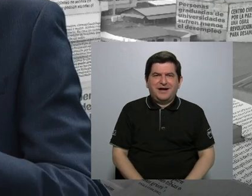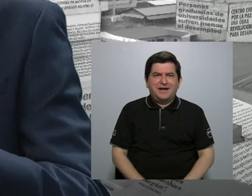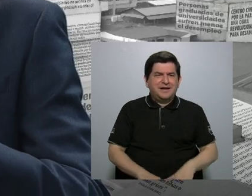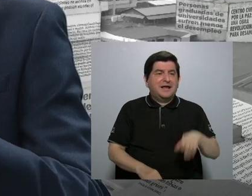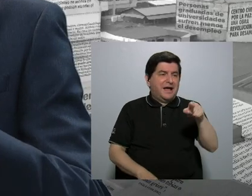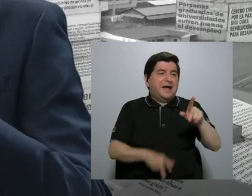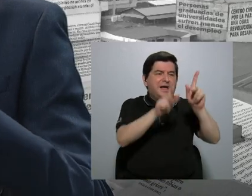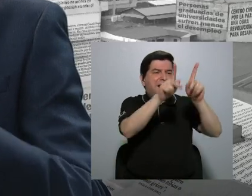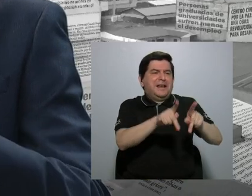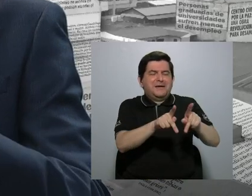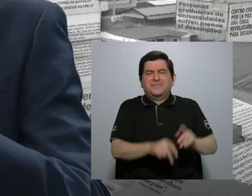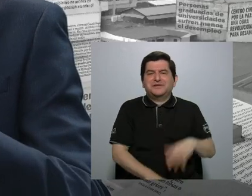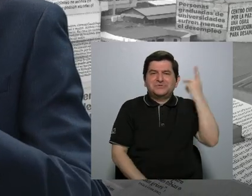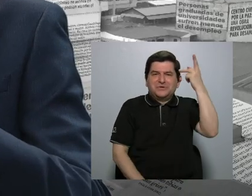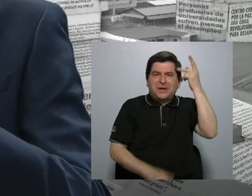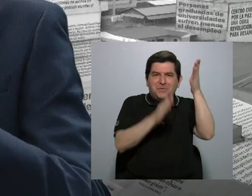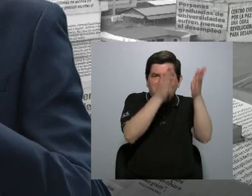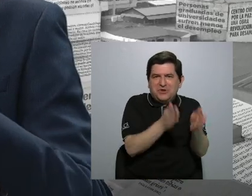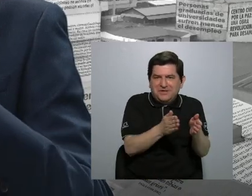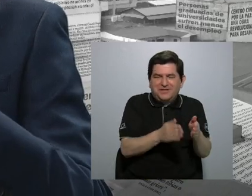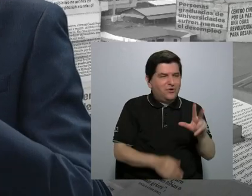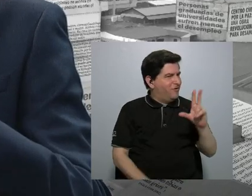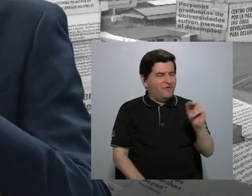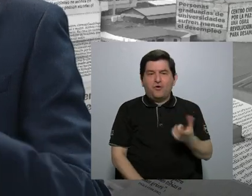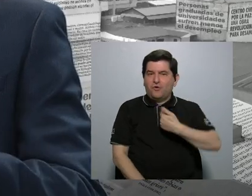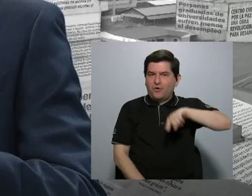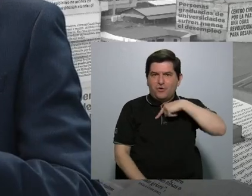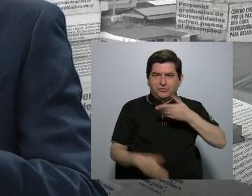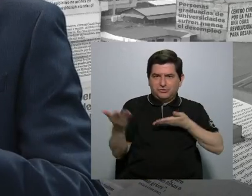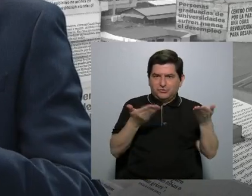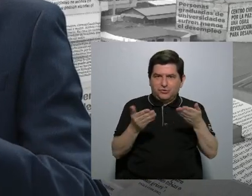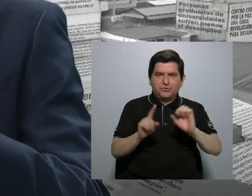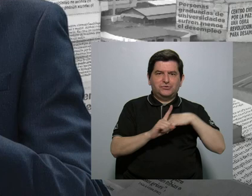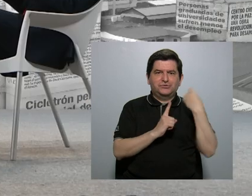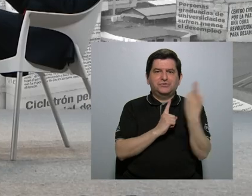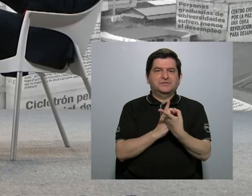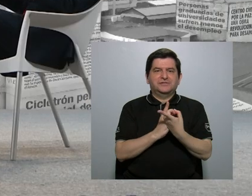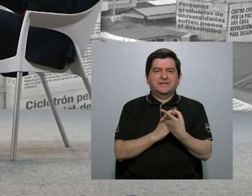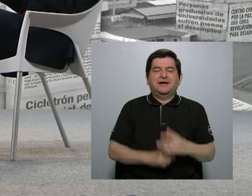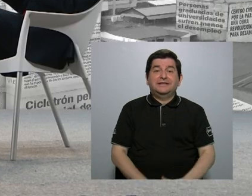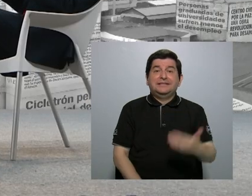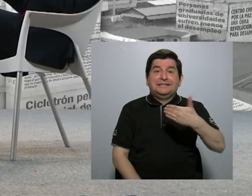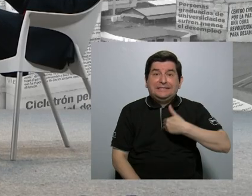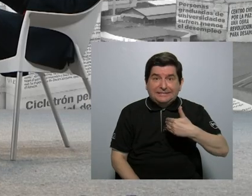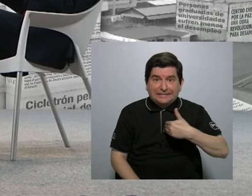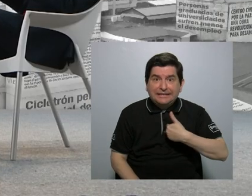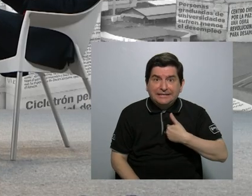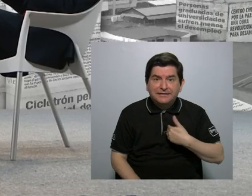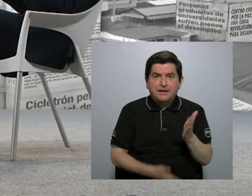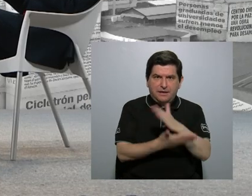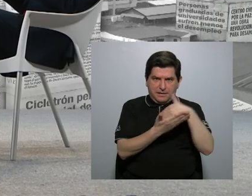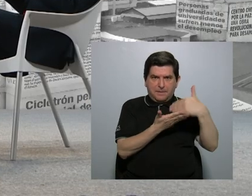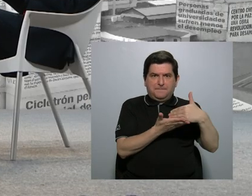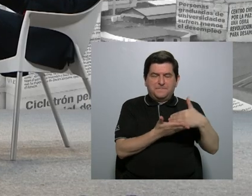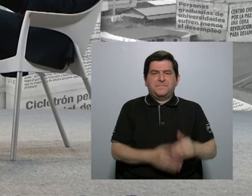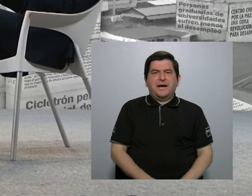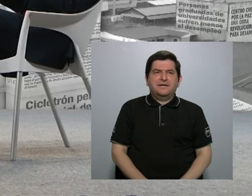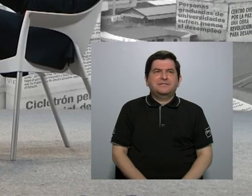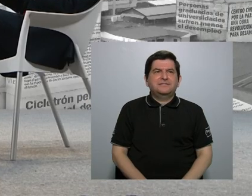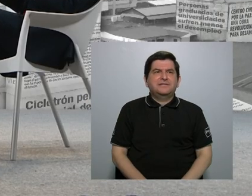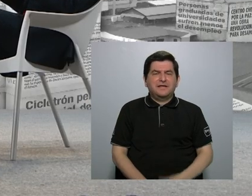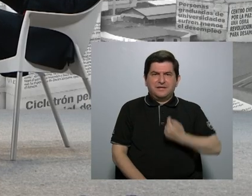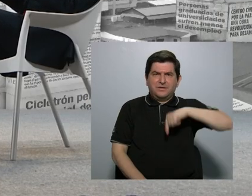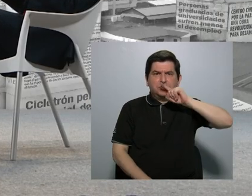personalidad, para el político, sino que trabajamos para la sociedad. Y tenemos parte de nuestro tratado, digamos,